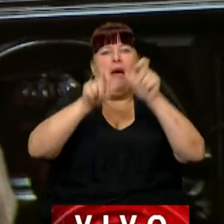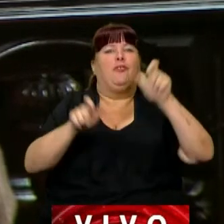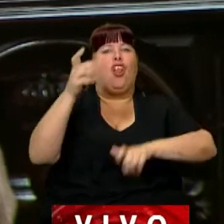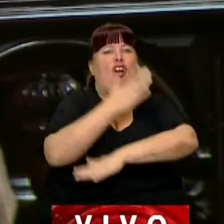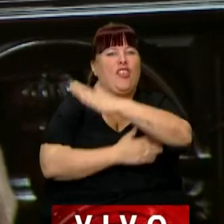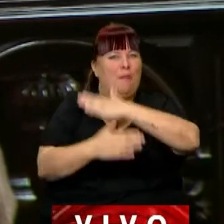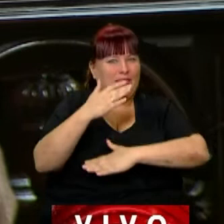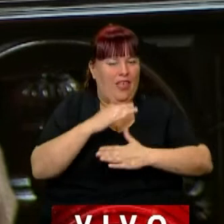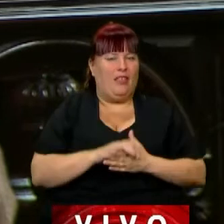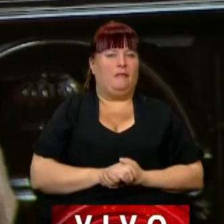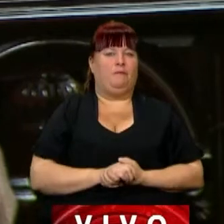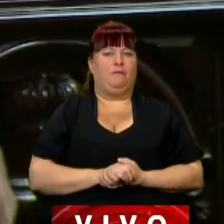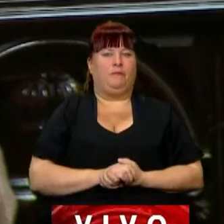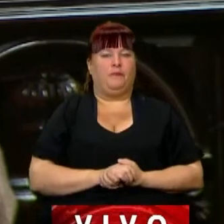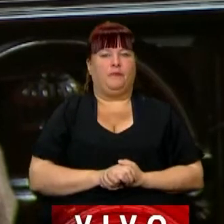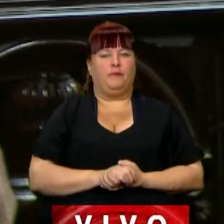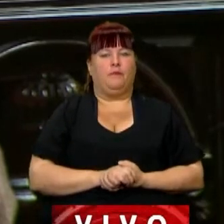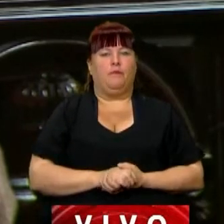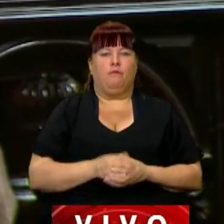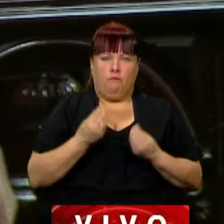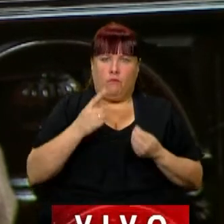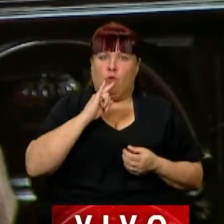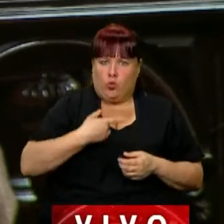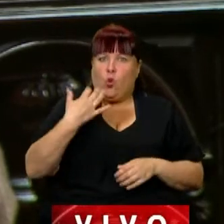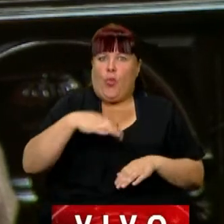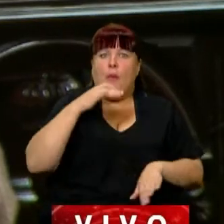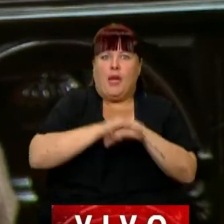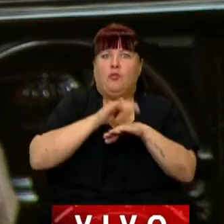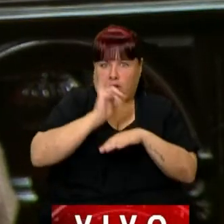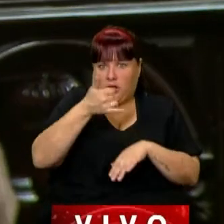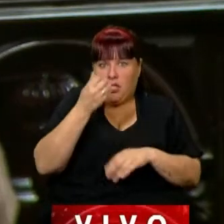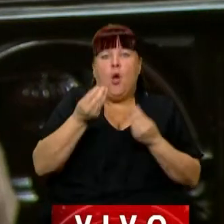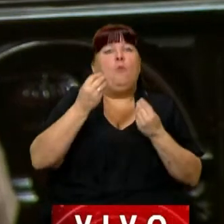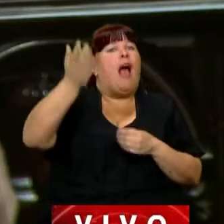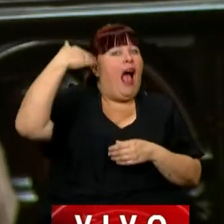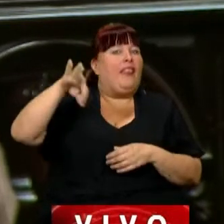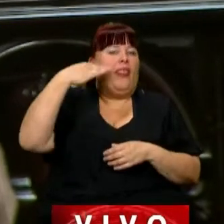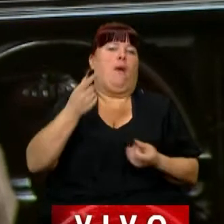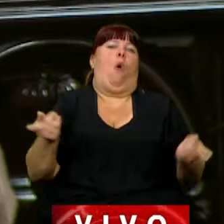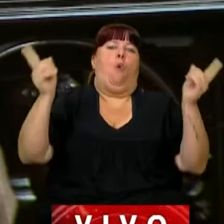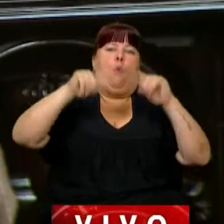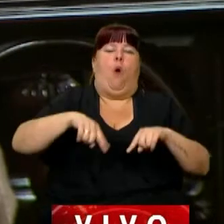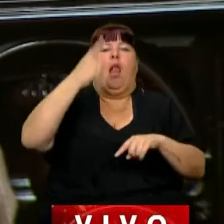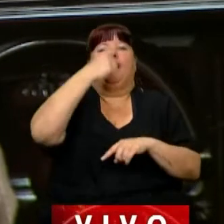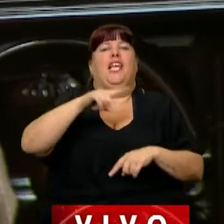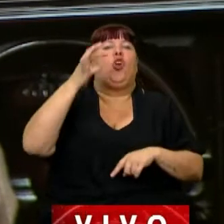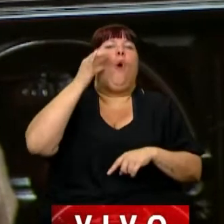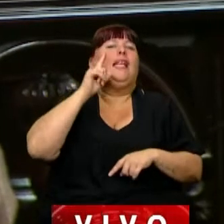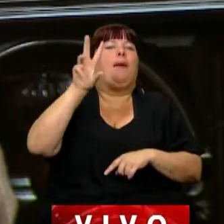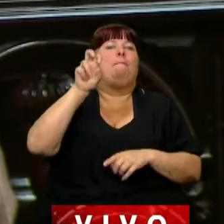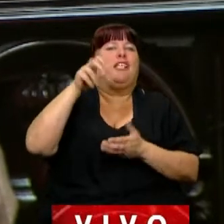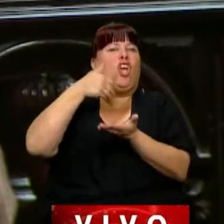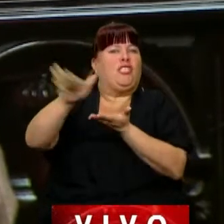personas con discapacidad? ¿Cómo no nos vamos a hacer cargo si tuvimos que recuperar las 140.000